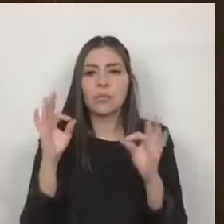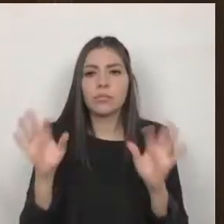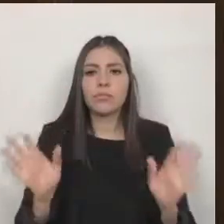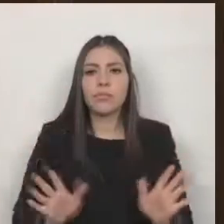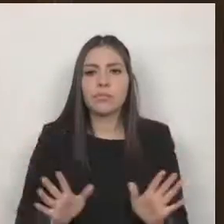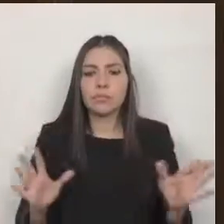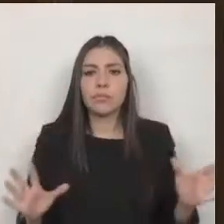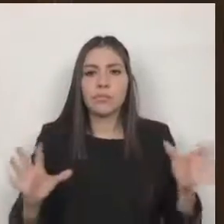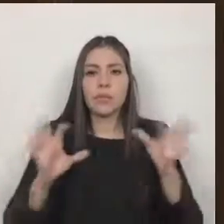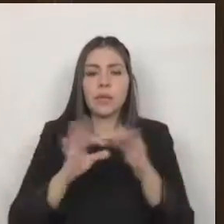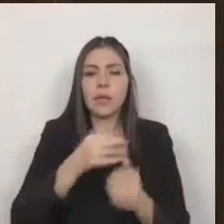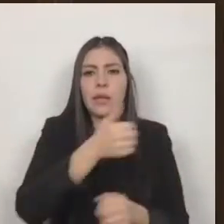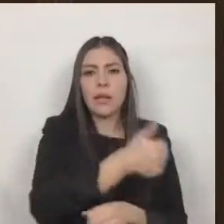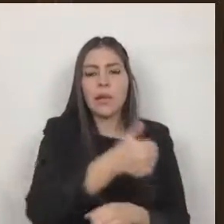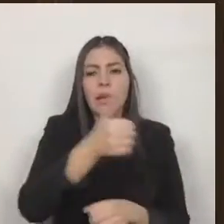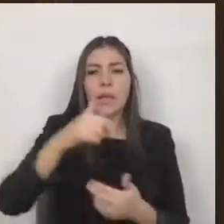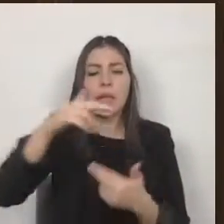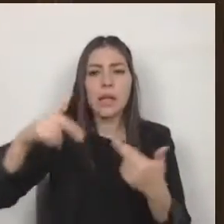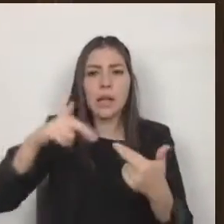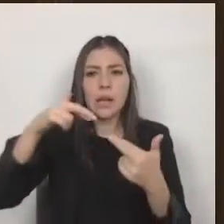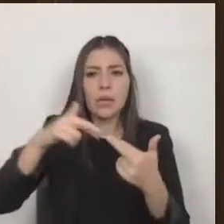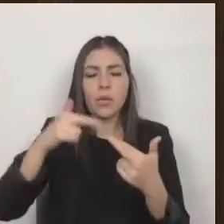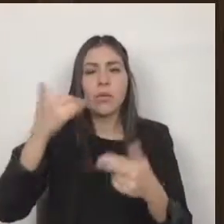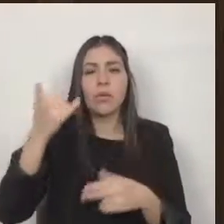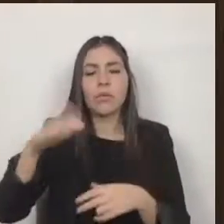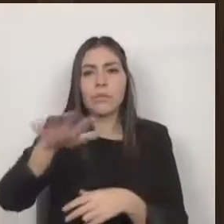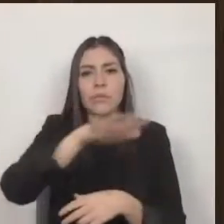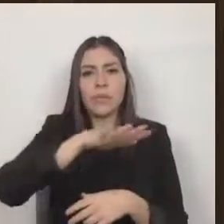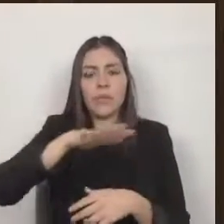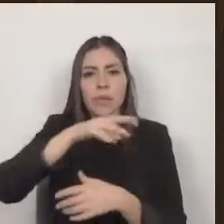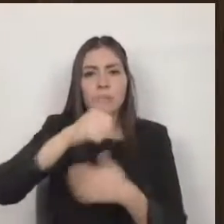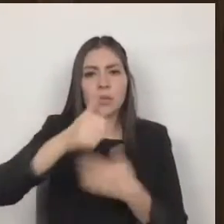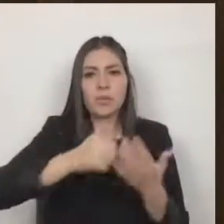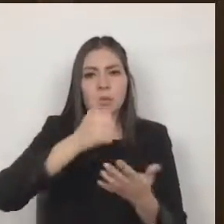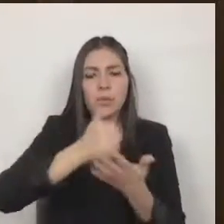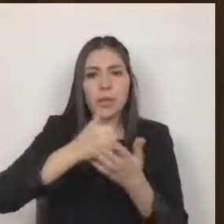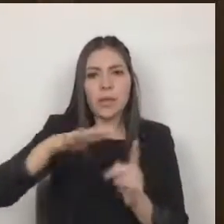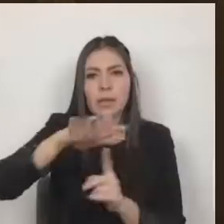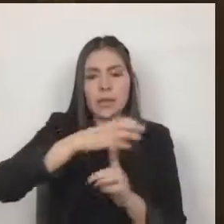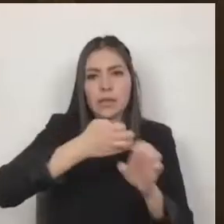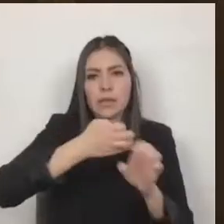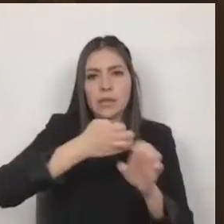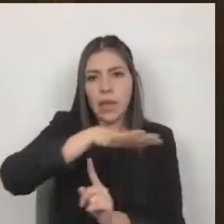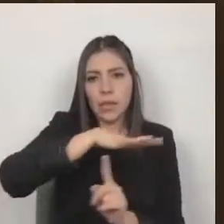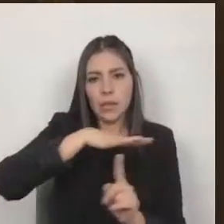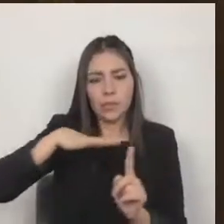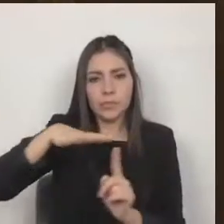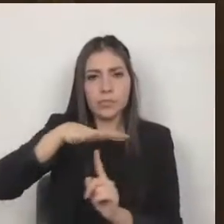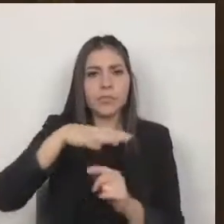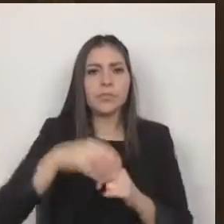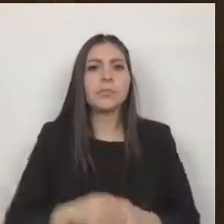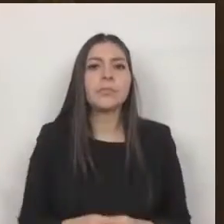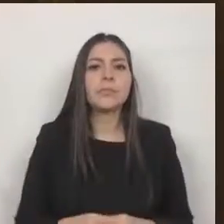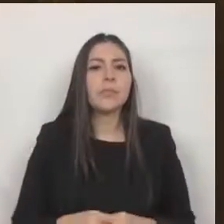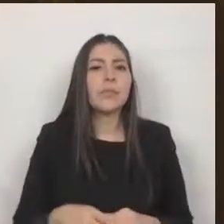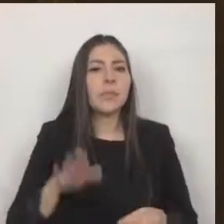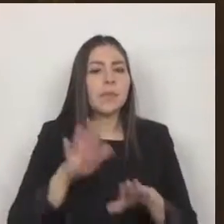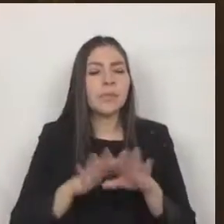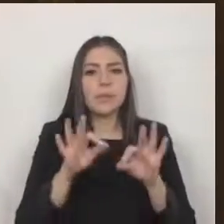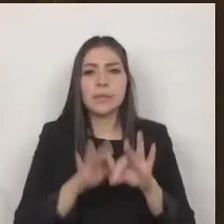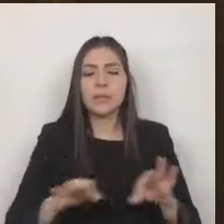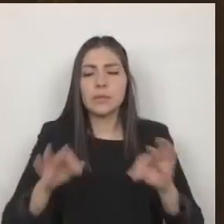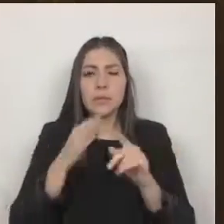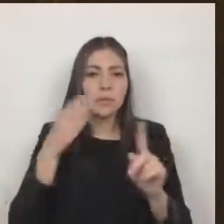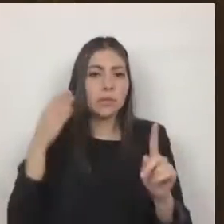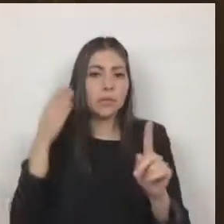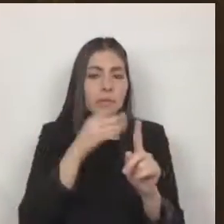regional y metropolitano en este sentido el objetivo principal de esta presente iniciativa es proponer la